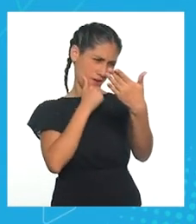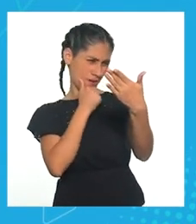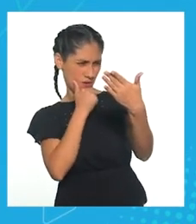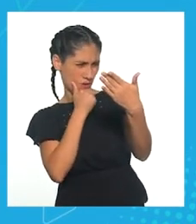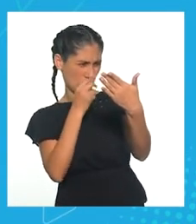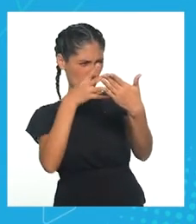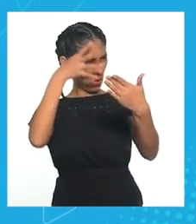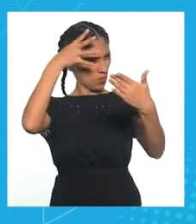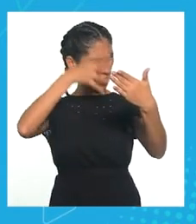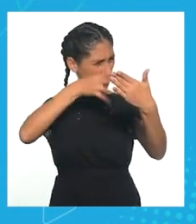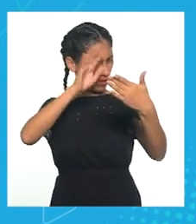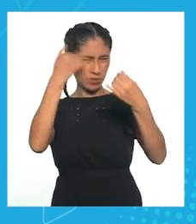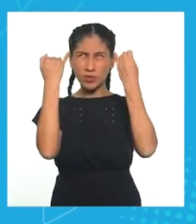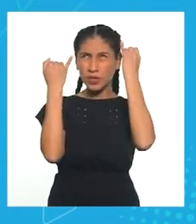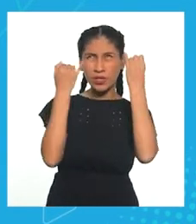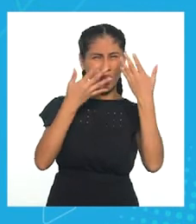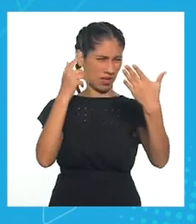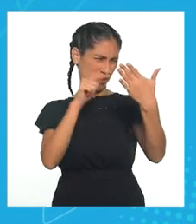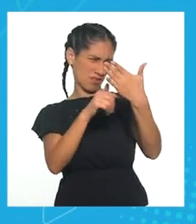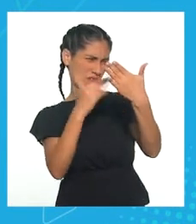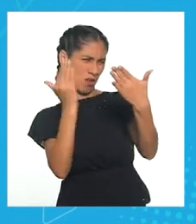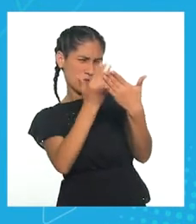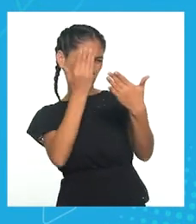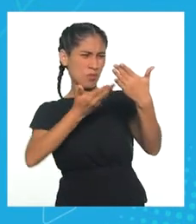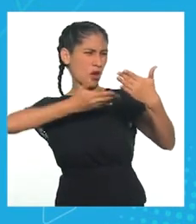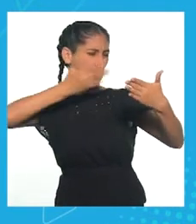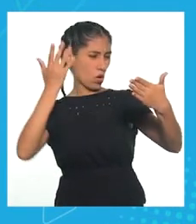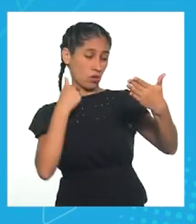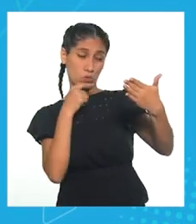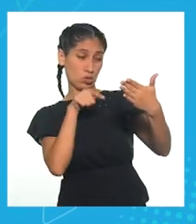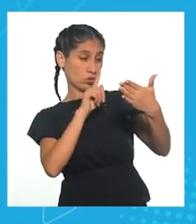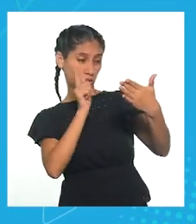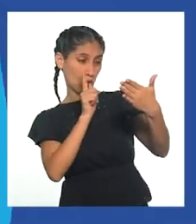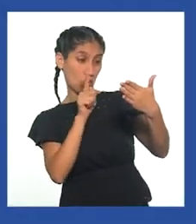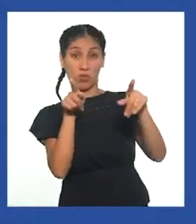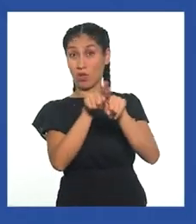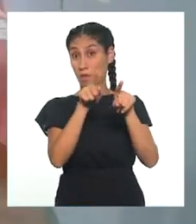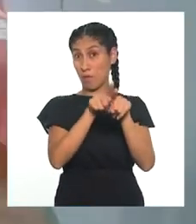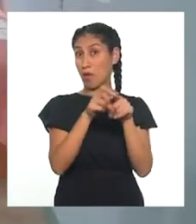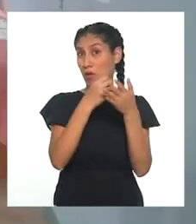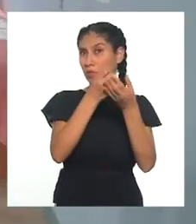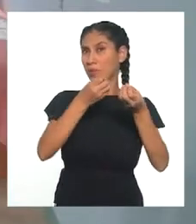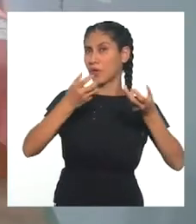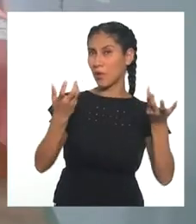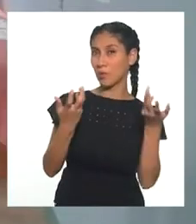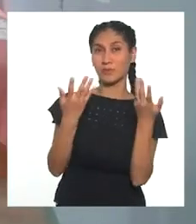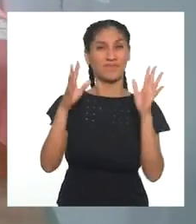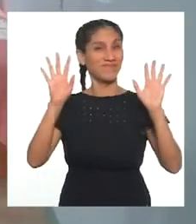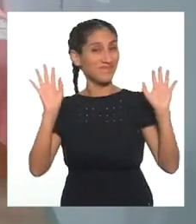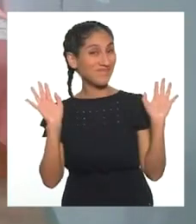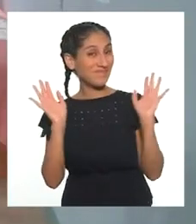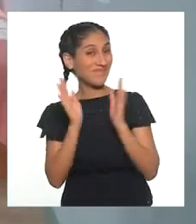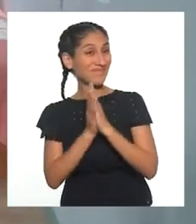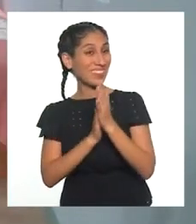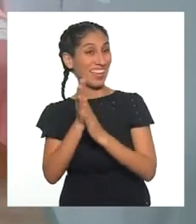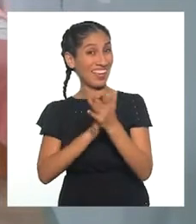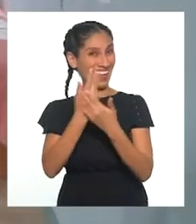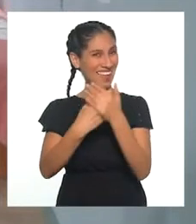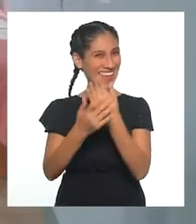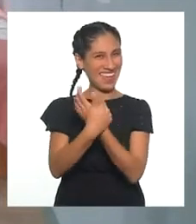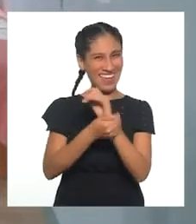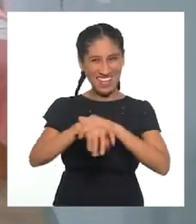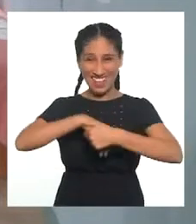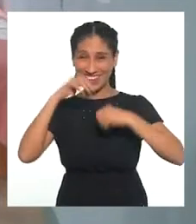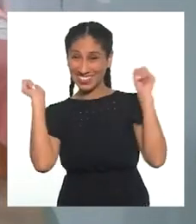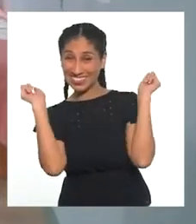nuevas, encontrar problemas, limitaciones y también oportunidades. Entonces, manos a la obra.